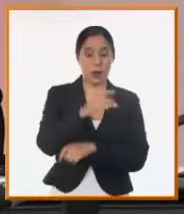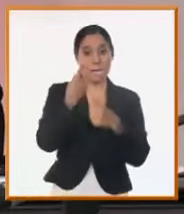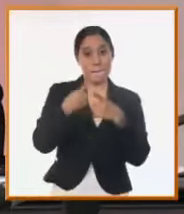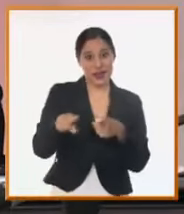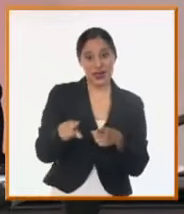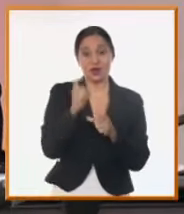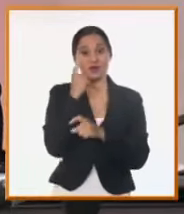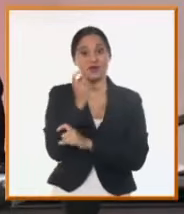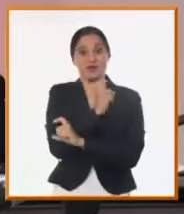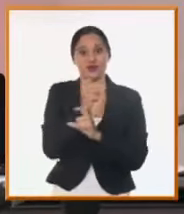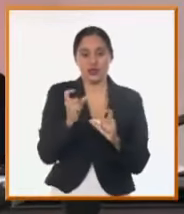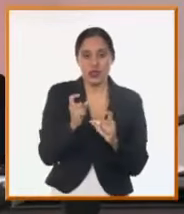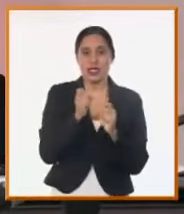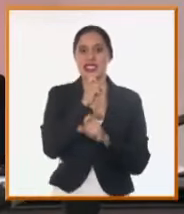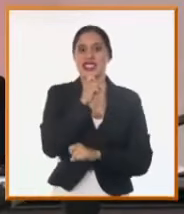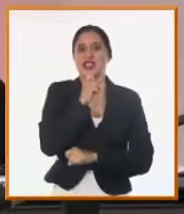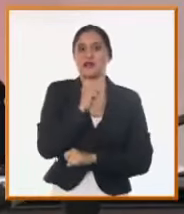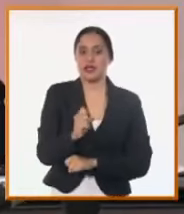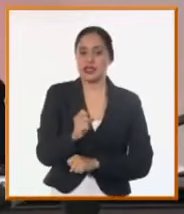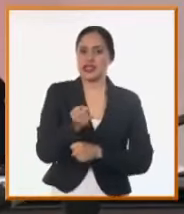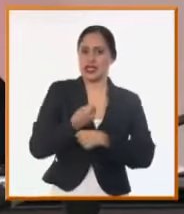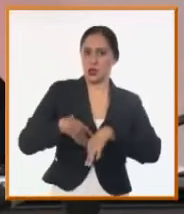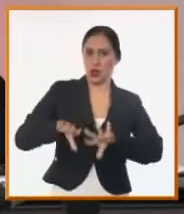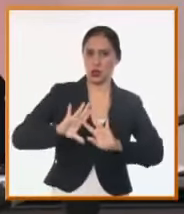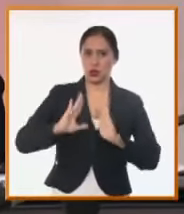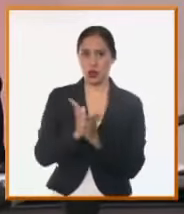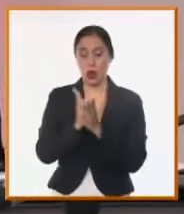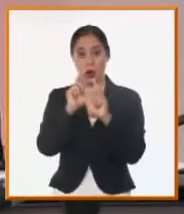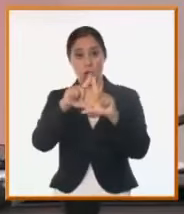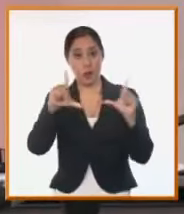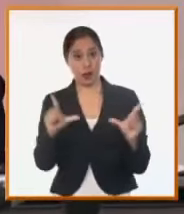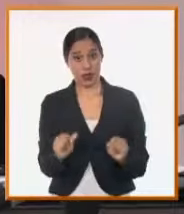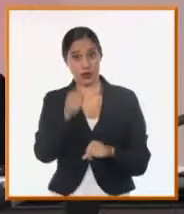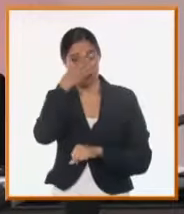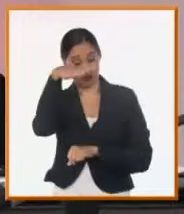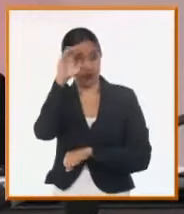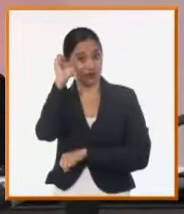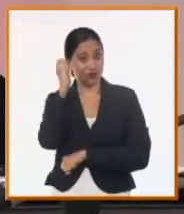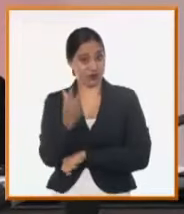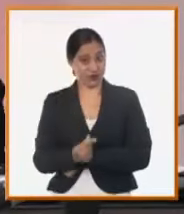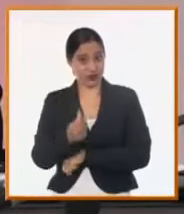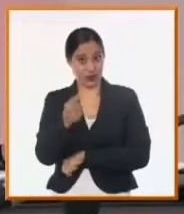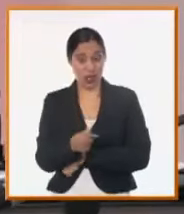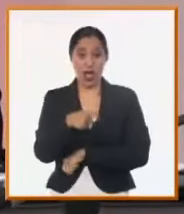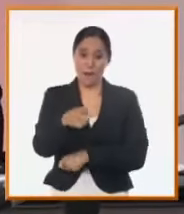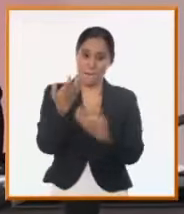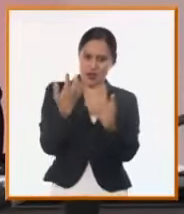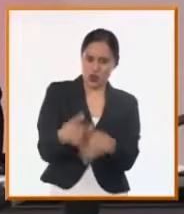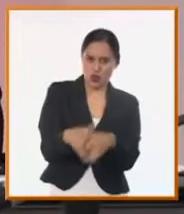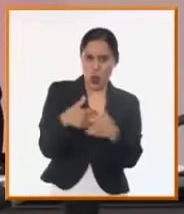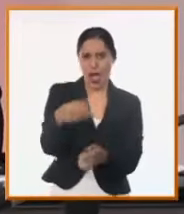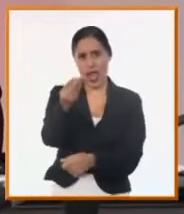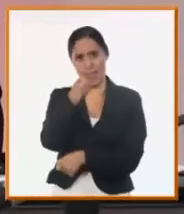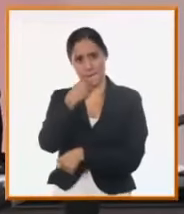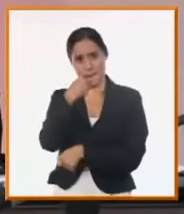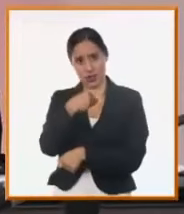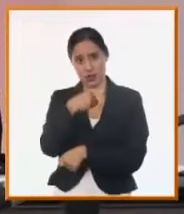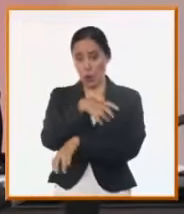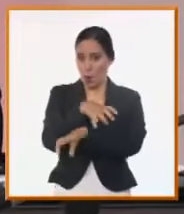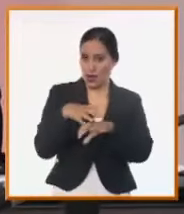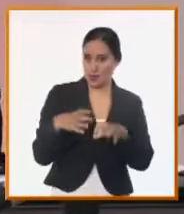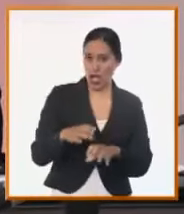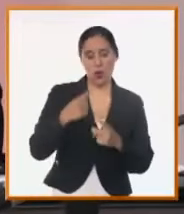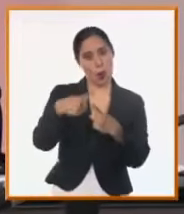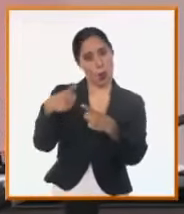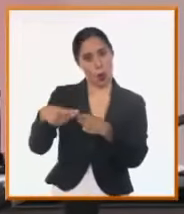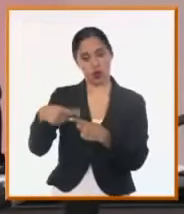impacto concreto en la economía del país, sobre todo en estos espacios que tienen que ver con la producción de alimentos para nuestro